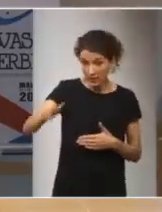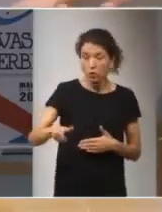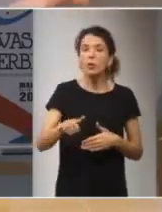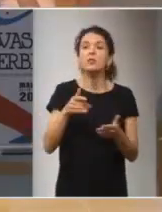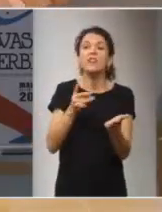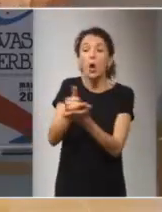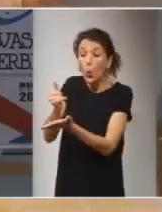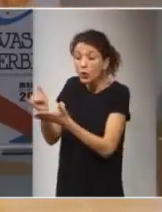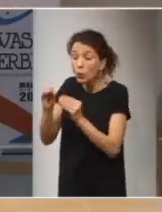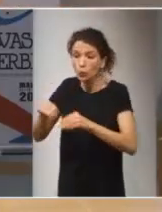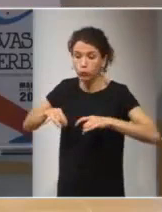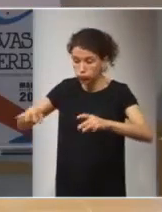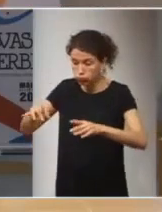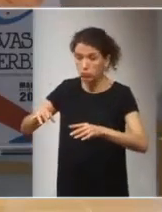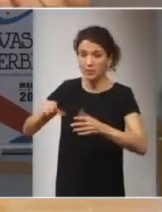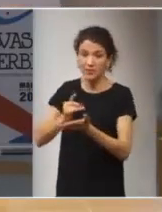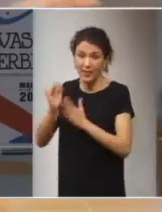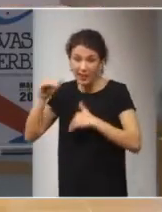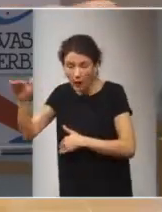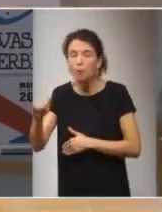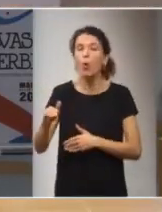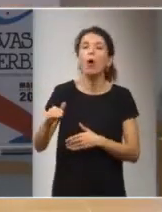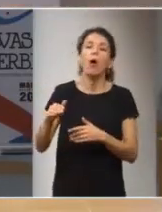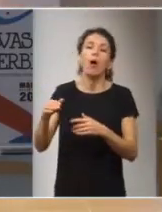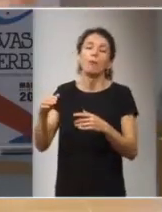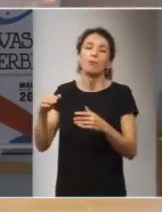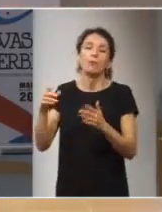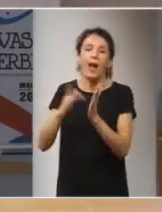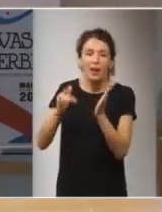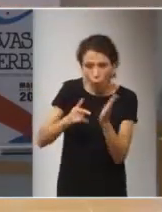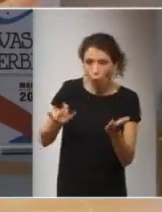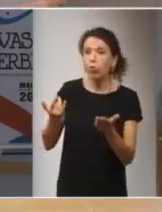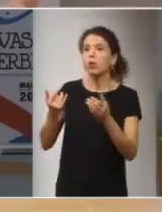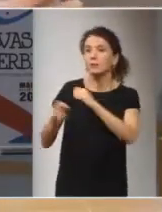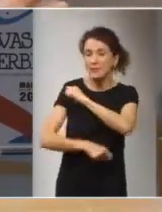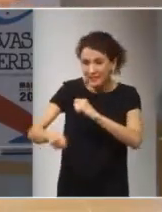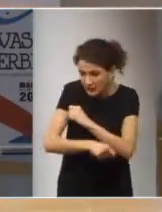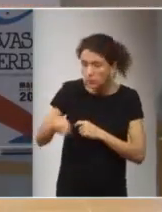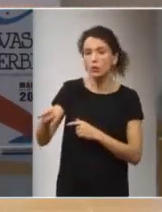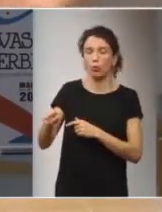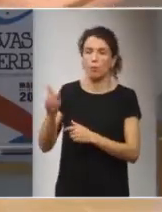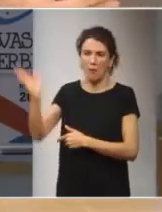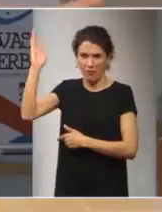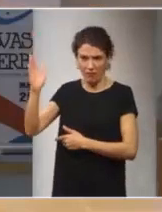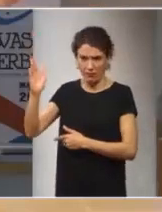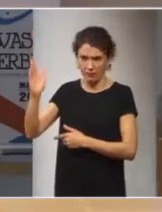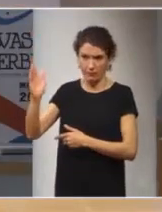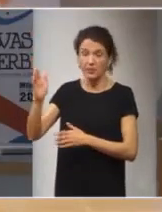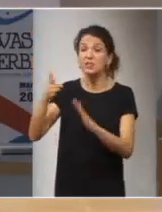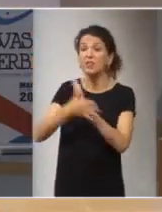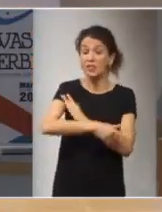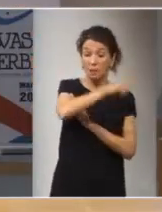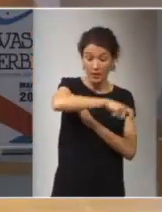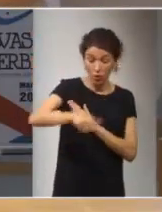cultivos del arroz maíz y trigo esas 2 mil millones de personas estarían completamente alejadas